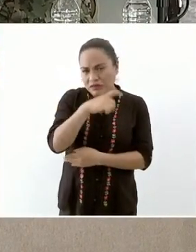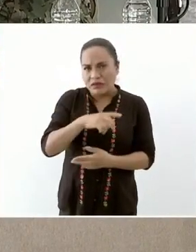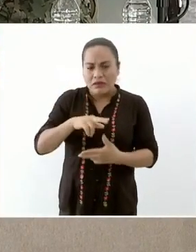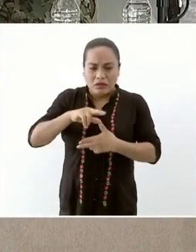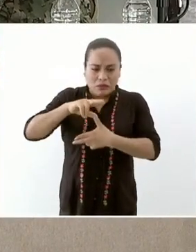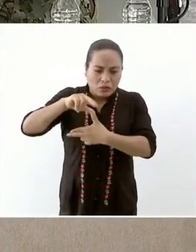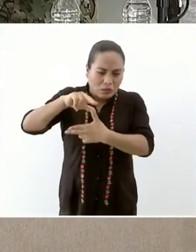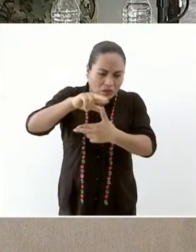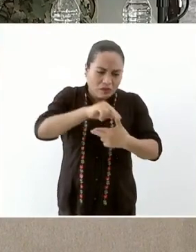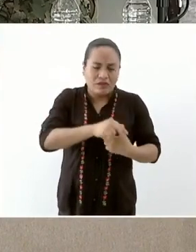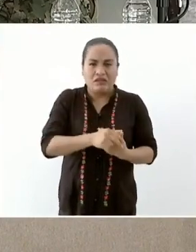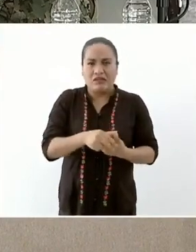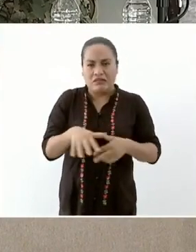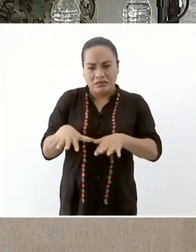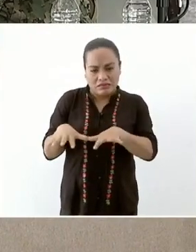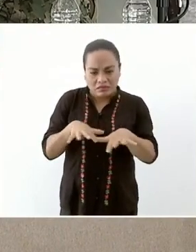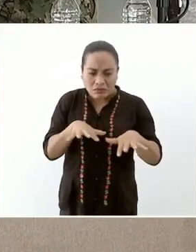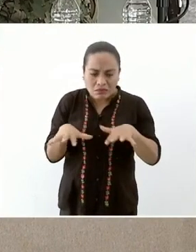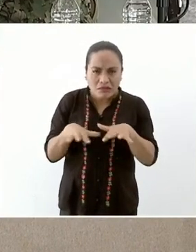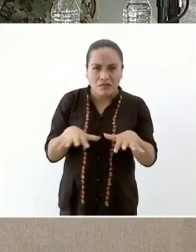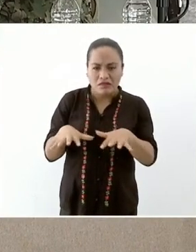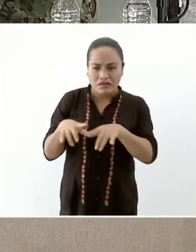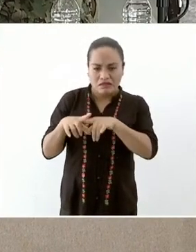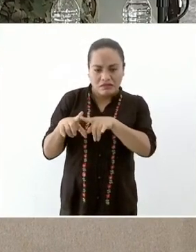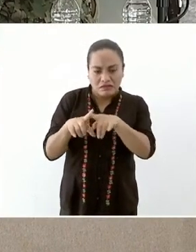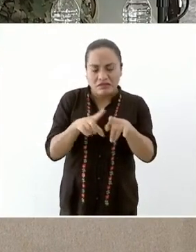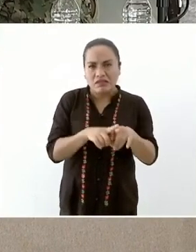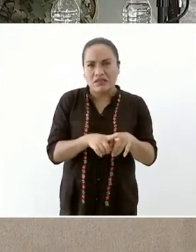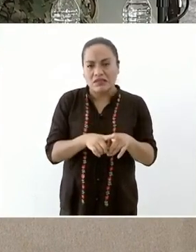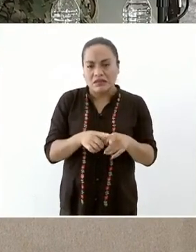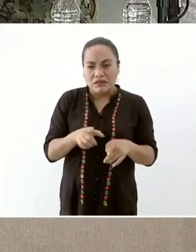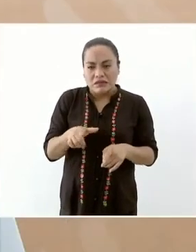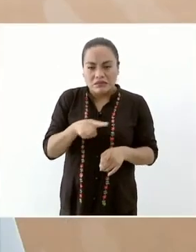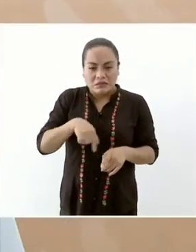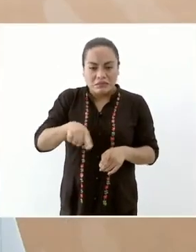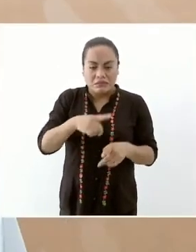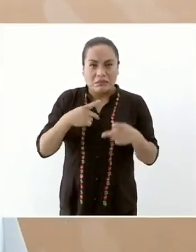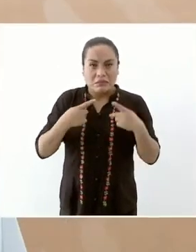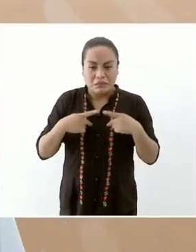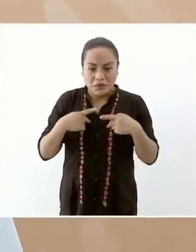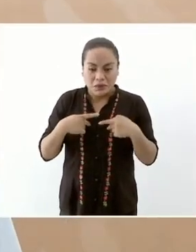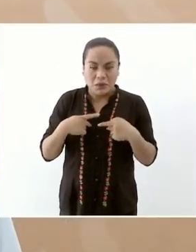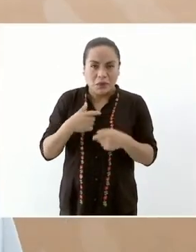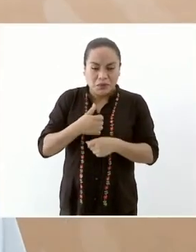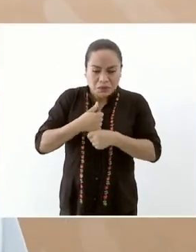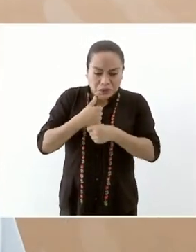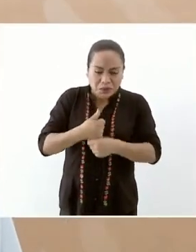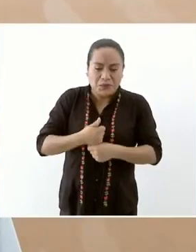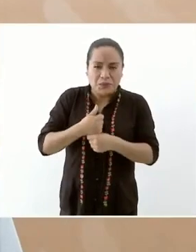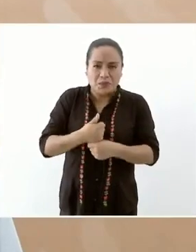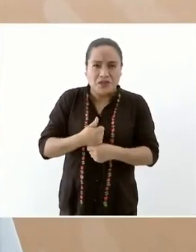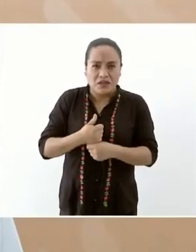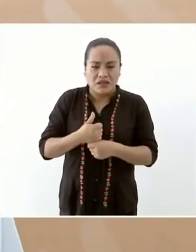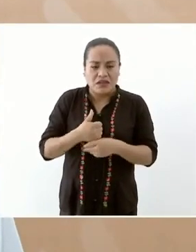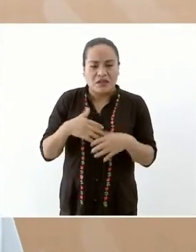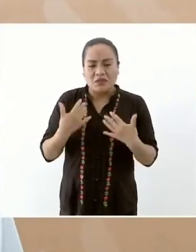temblor también se tenía que padecer de la corrupción porque